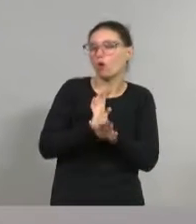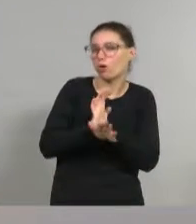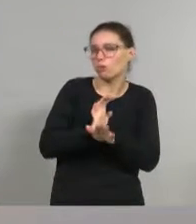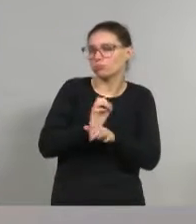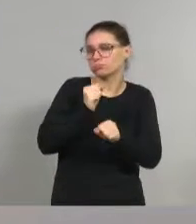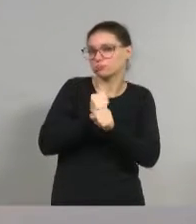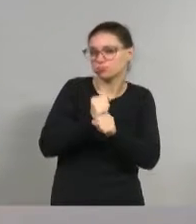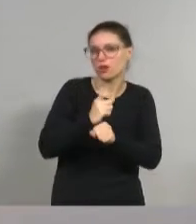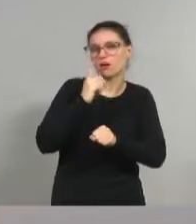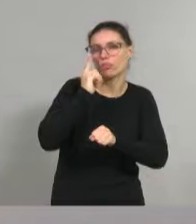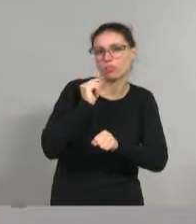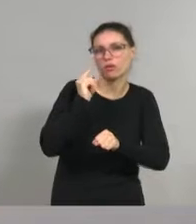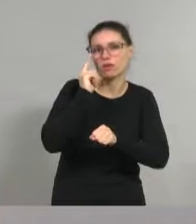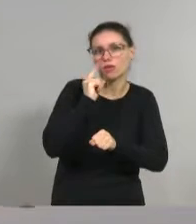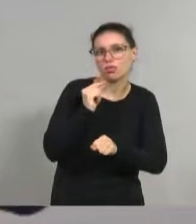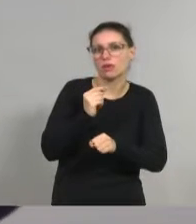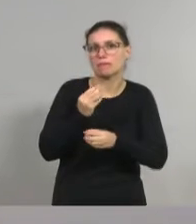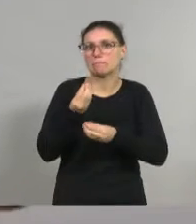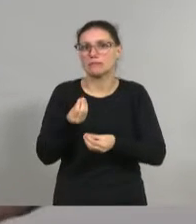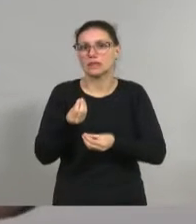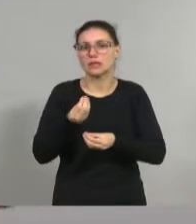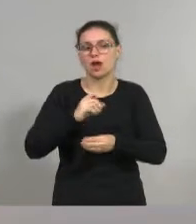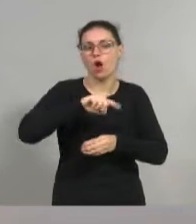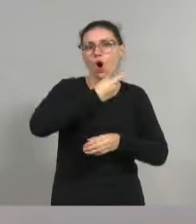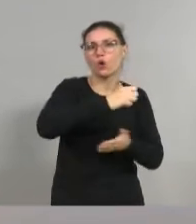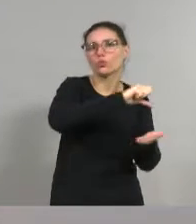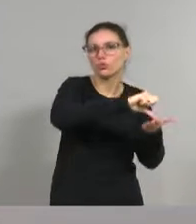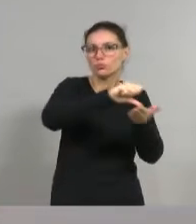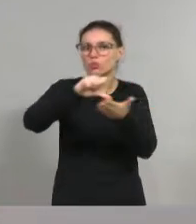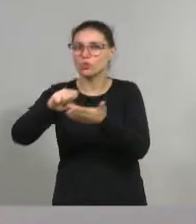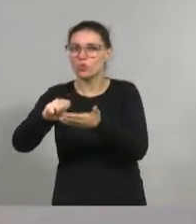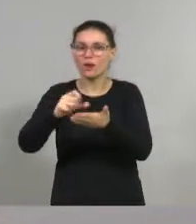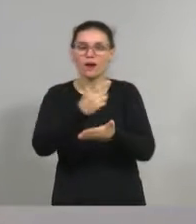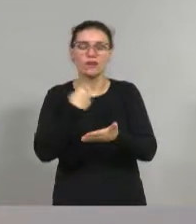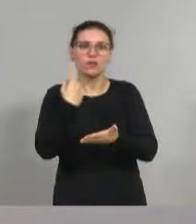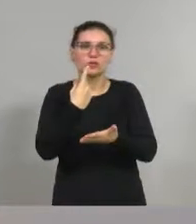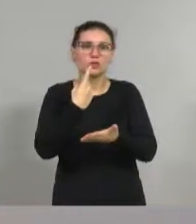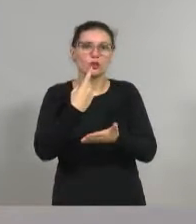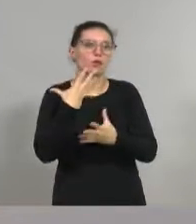ya que tenemos que estar cubriendo también cosas que pasan en otras localidades.